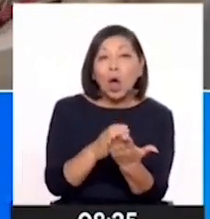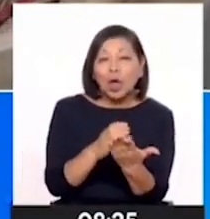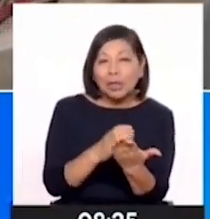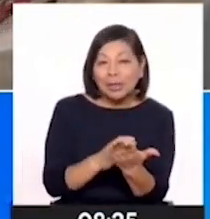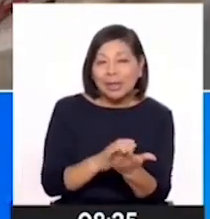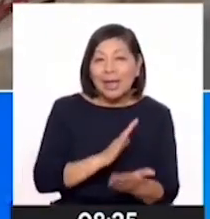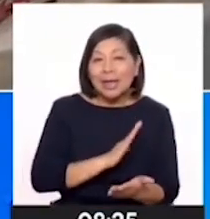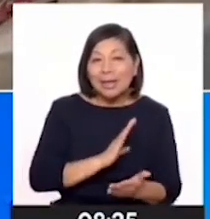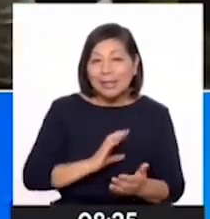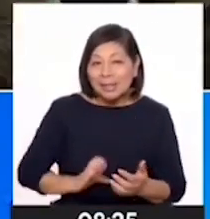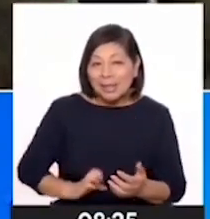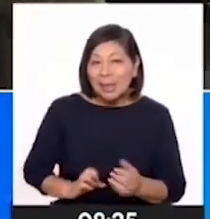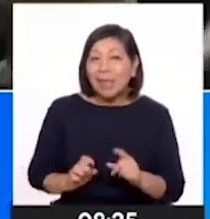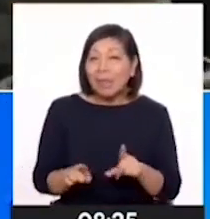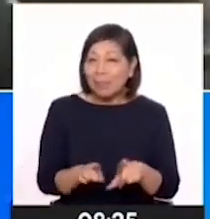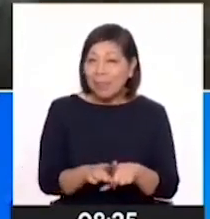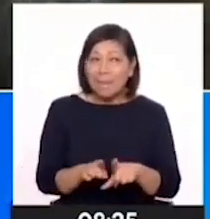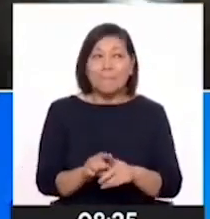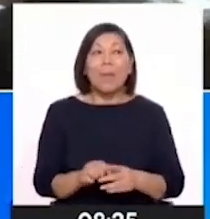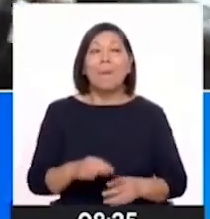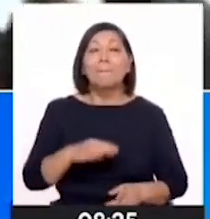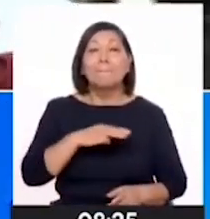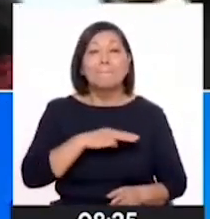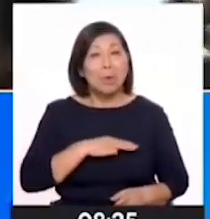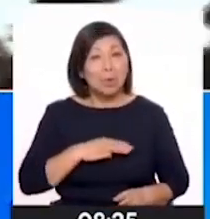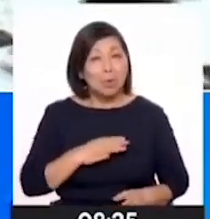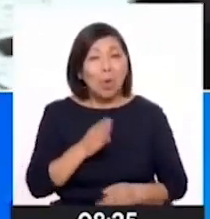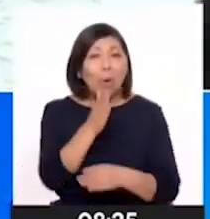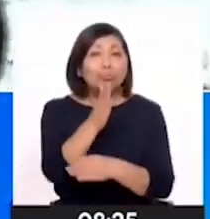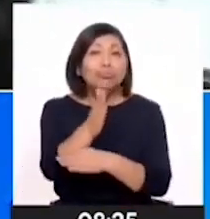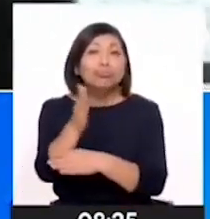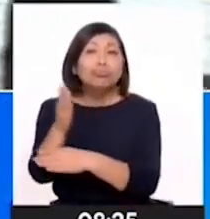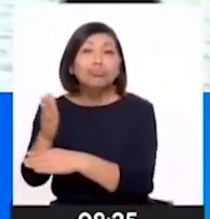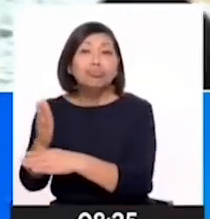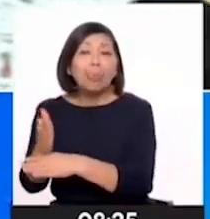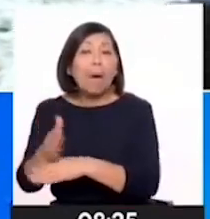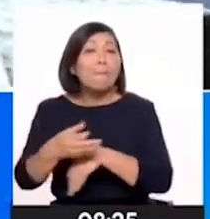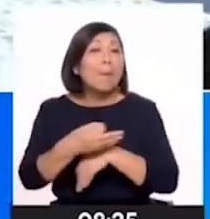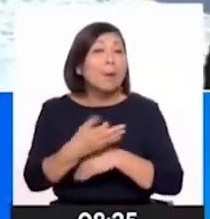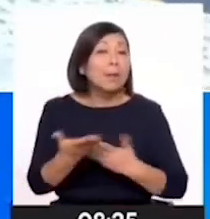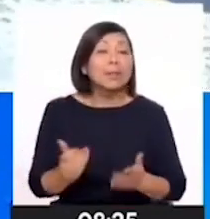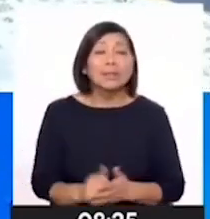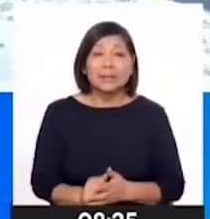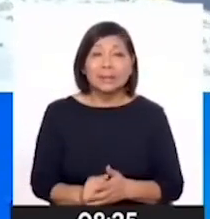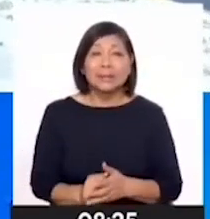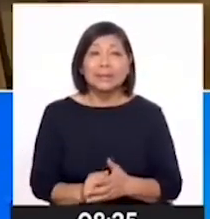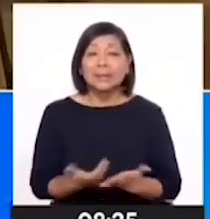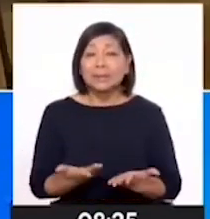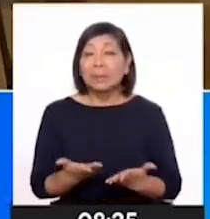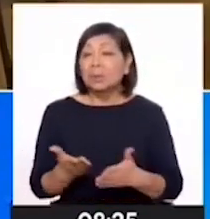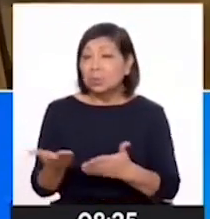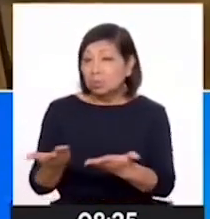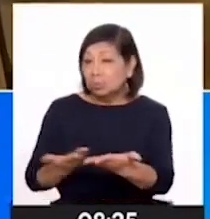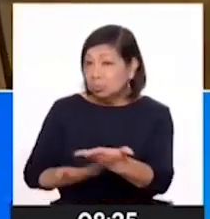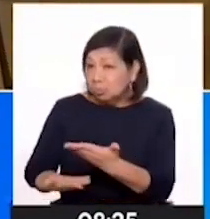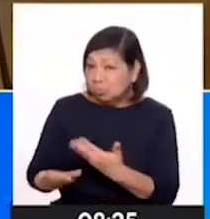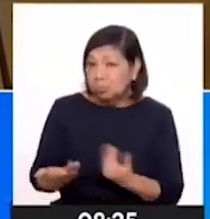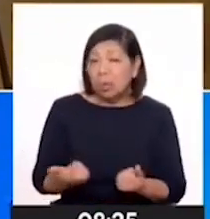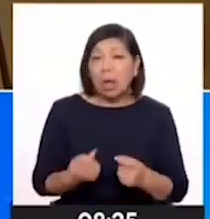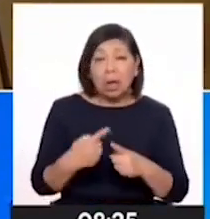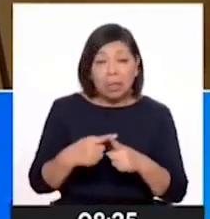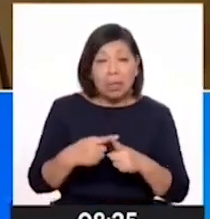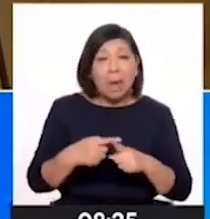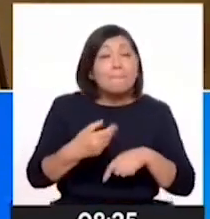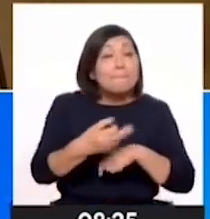Estado. También los ministros han viajado, sí, a diferentes regiones, hoy tenemos más activo la participación de ellos en nuestras